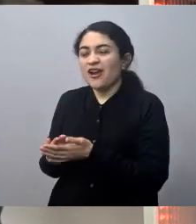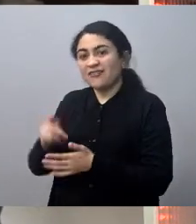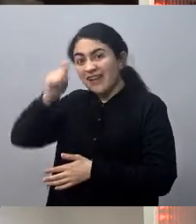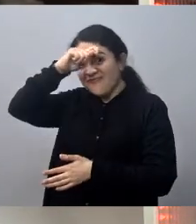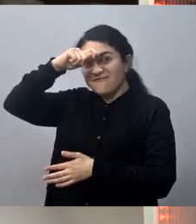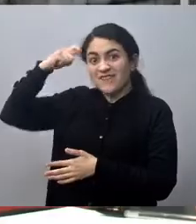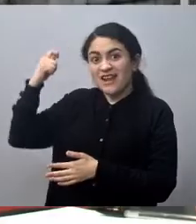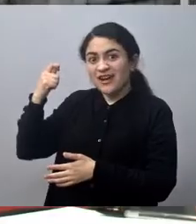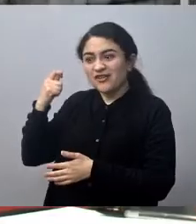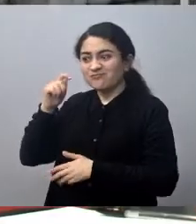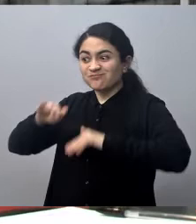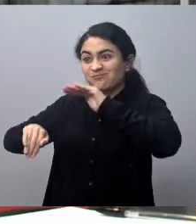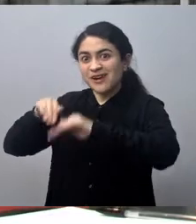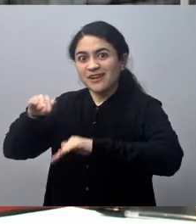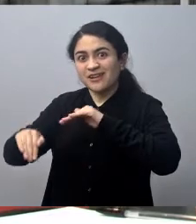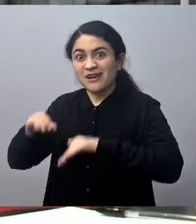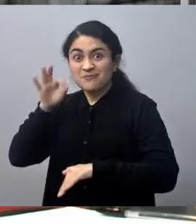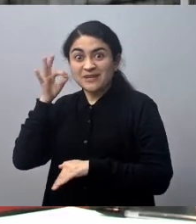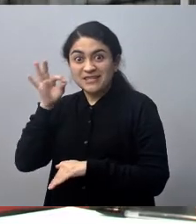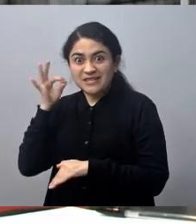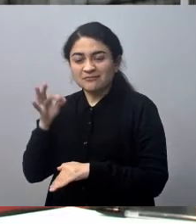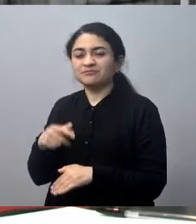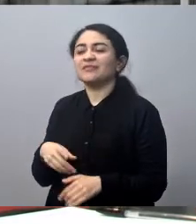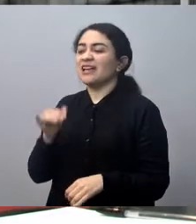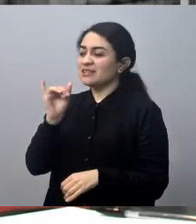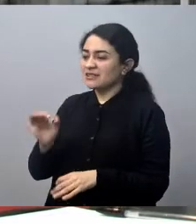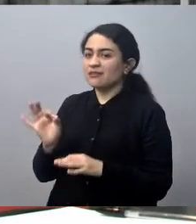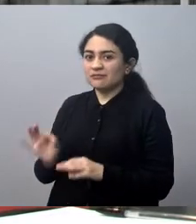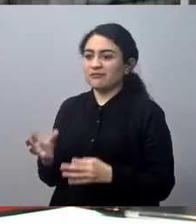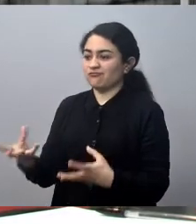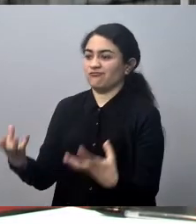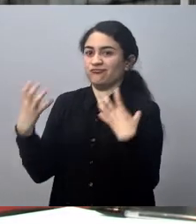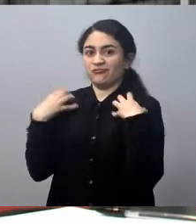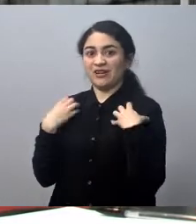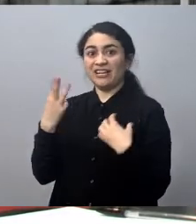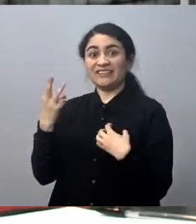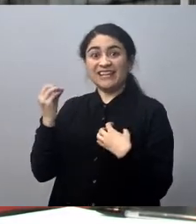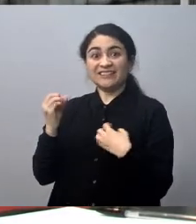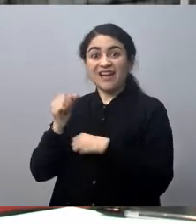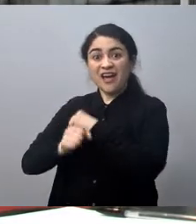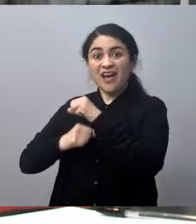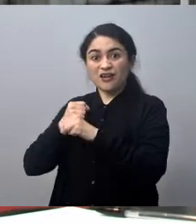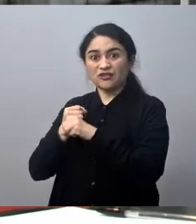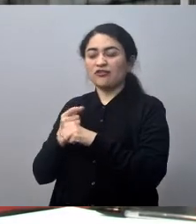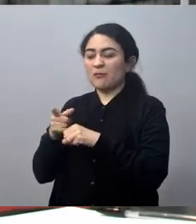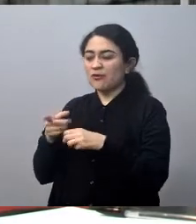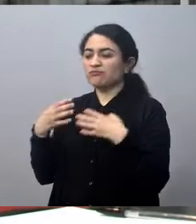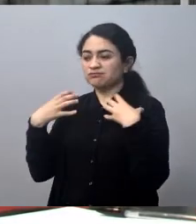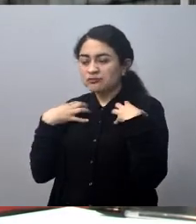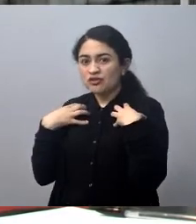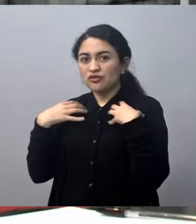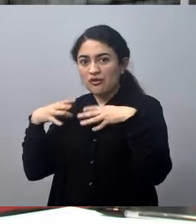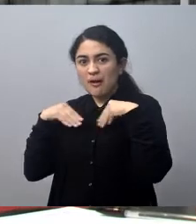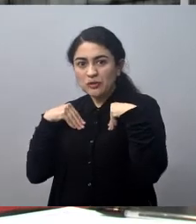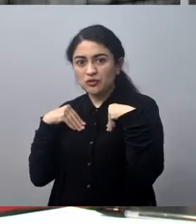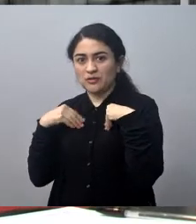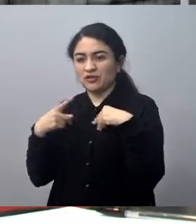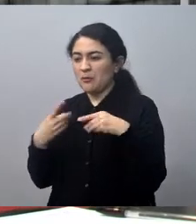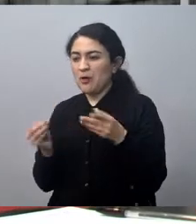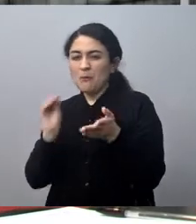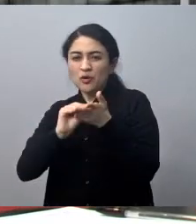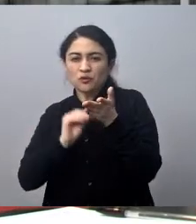que es la temporada estiva. Bueno, efectivamente, nos entregaron la concesión por 30 años y hemos iniciado todo un proceso de licitaciones.